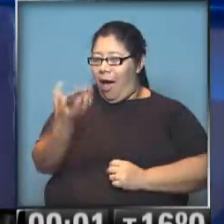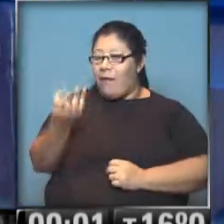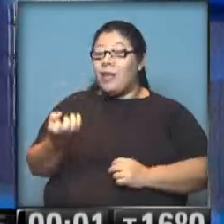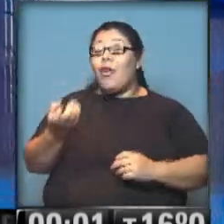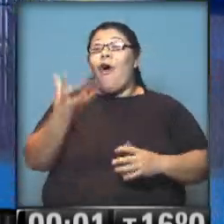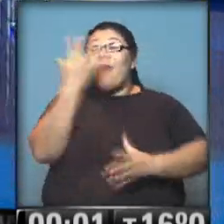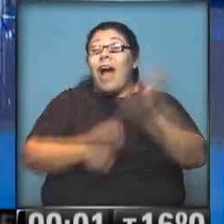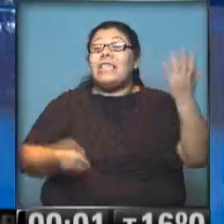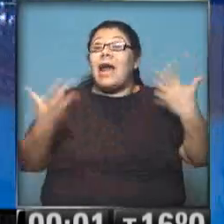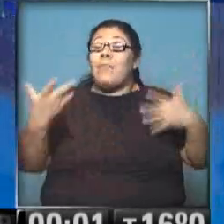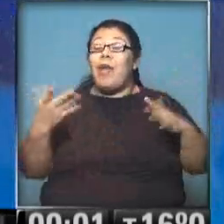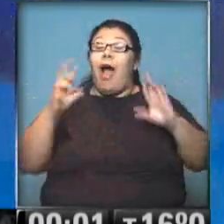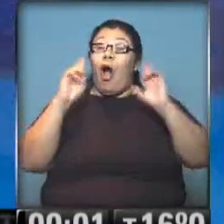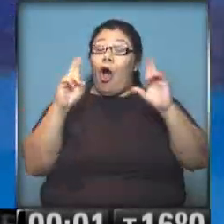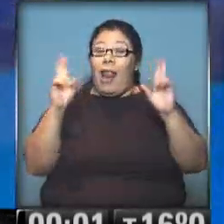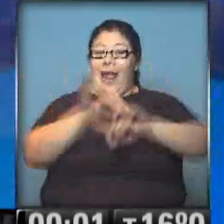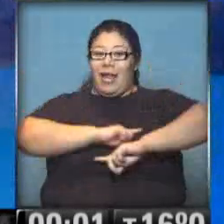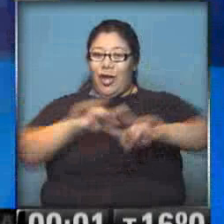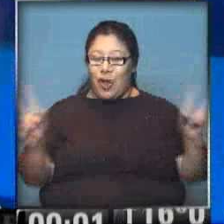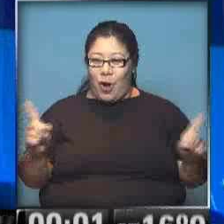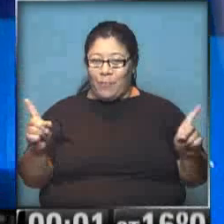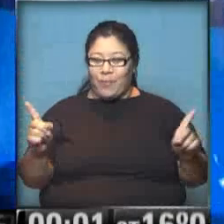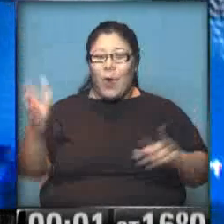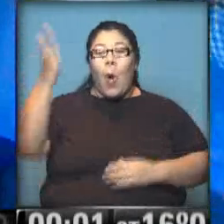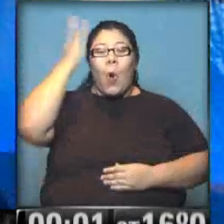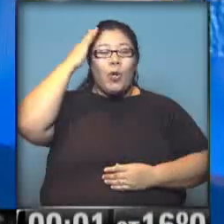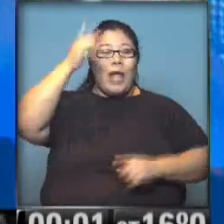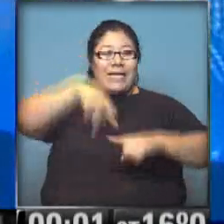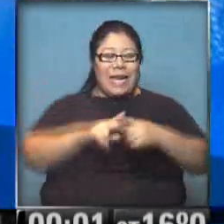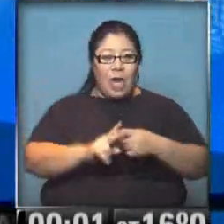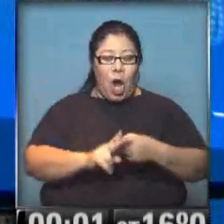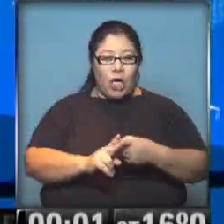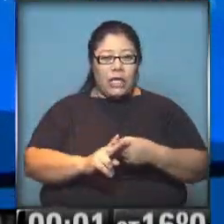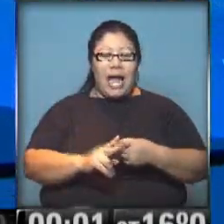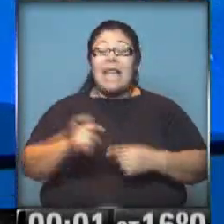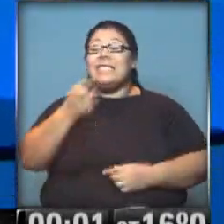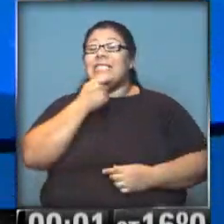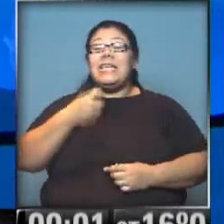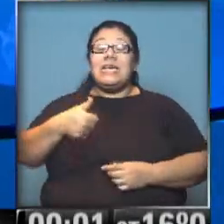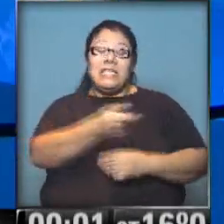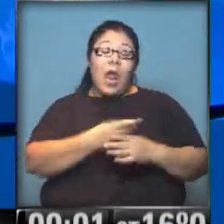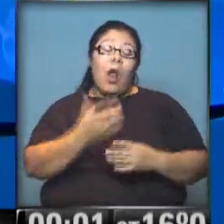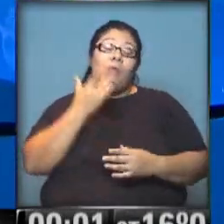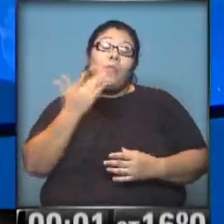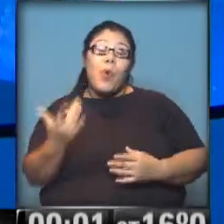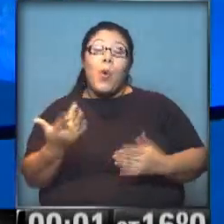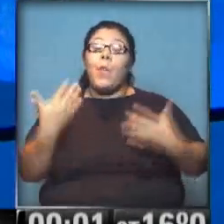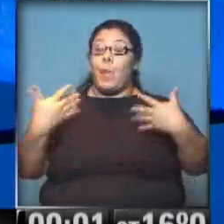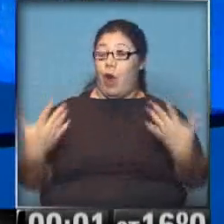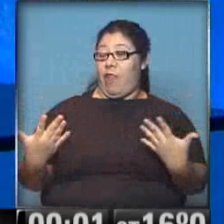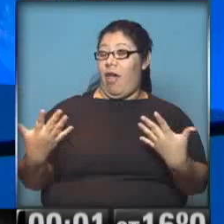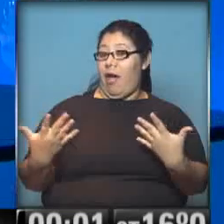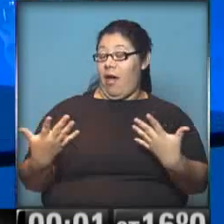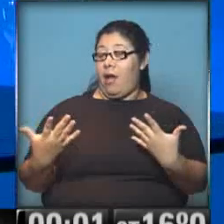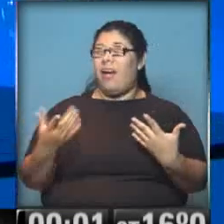fallar. Esperemos que no ocurra, Esteban. Cultura digital y la posibilidad que tenemos si tenemos un celular de determinada gama que permita que